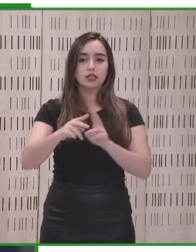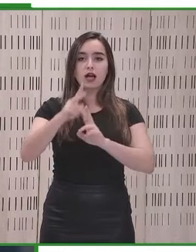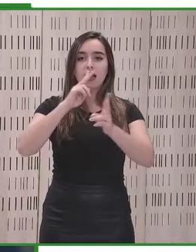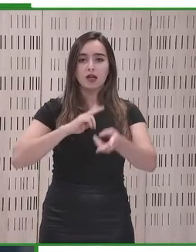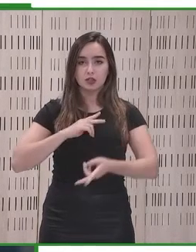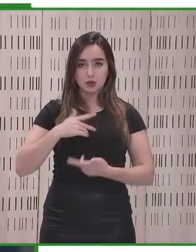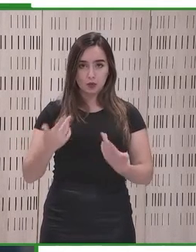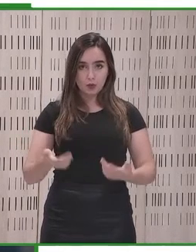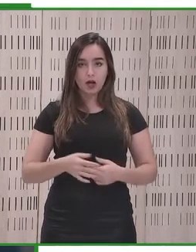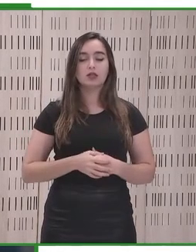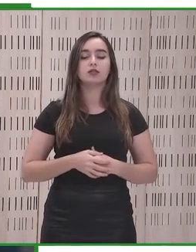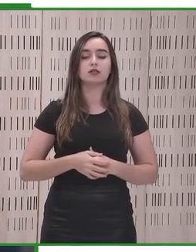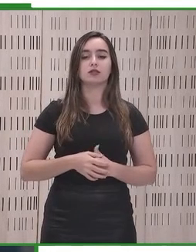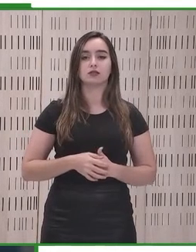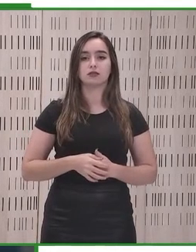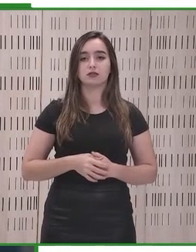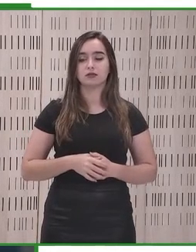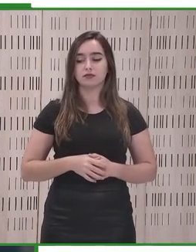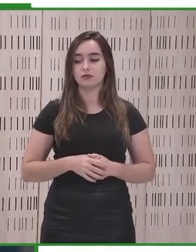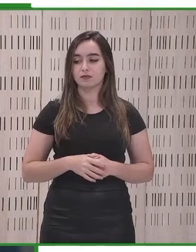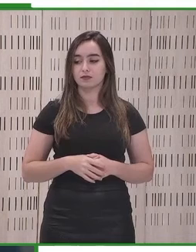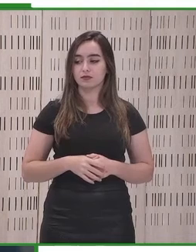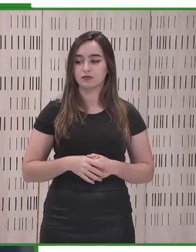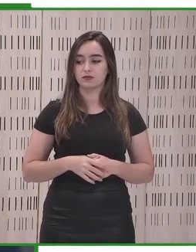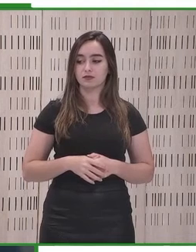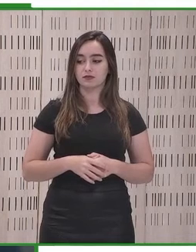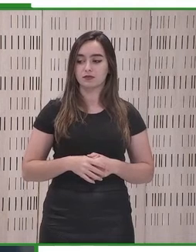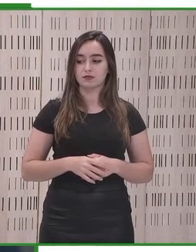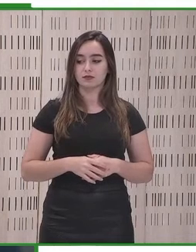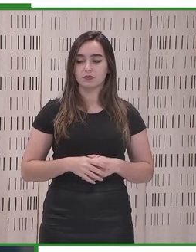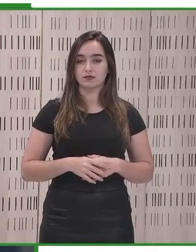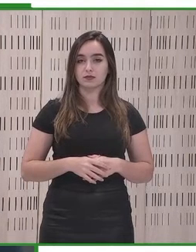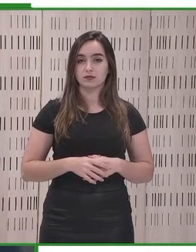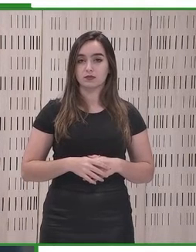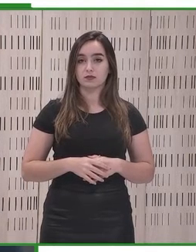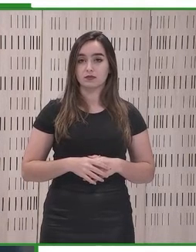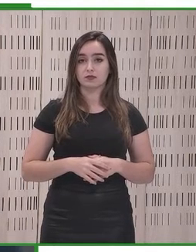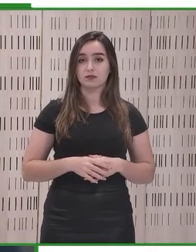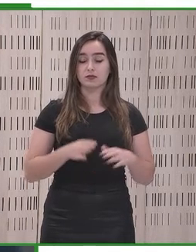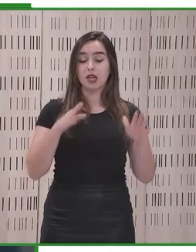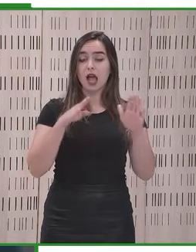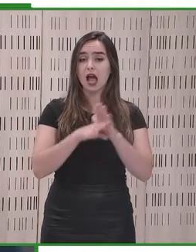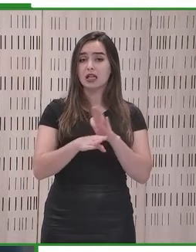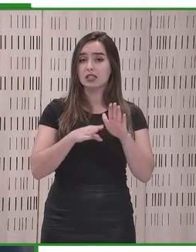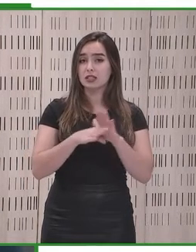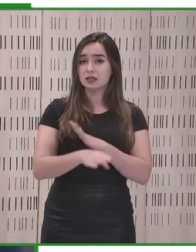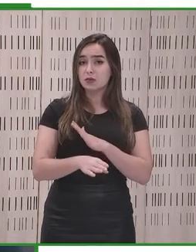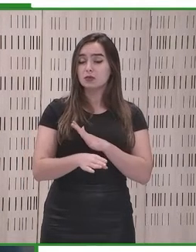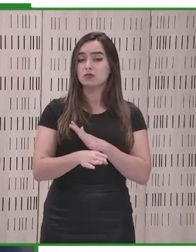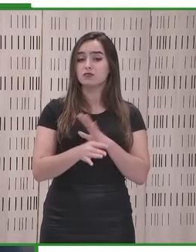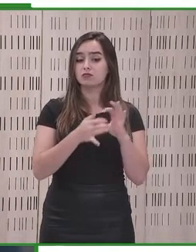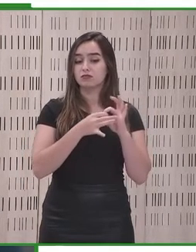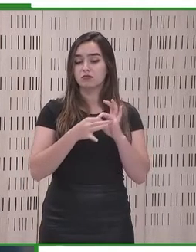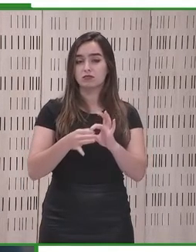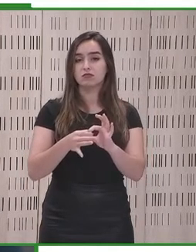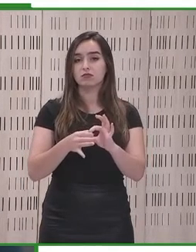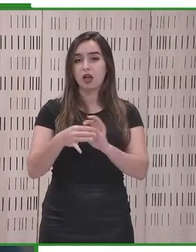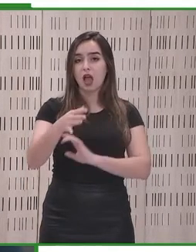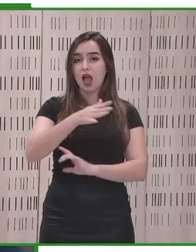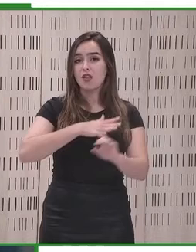la respuesta que recibe. La ley de